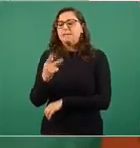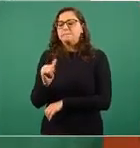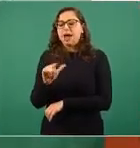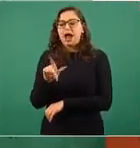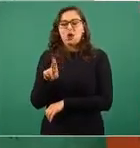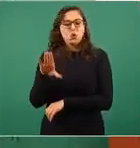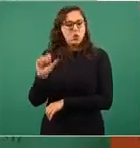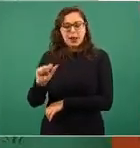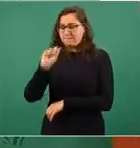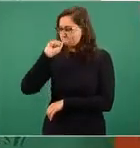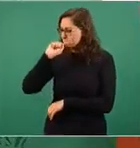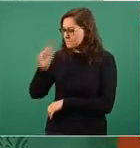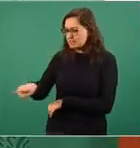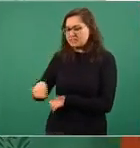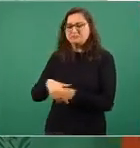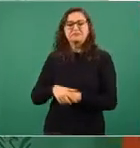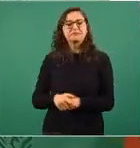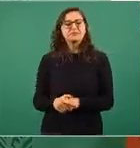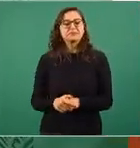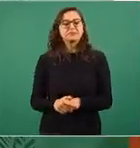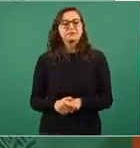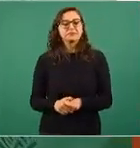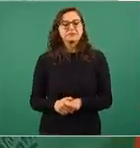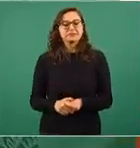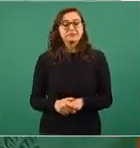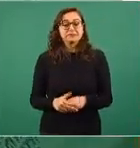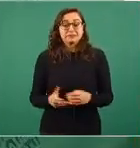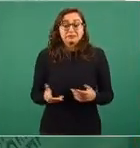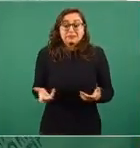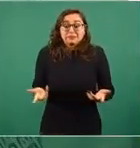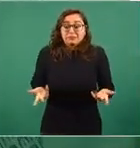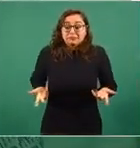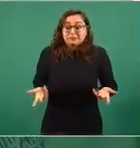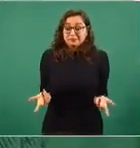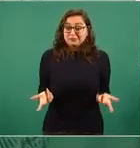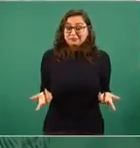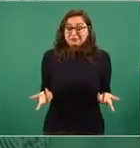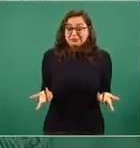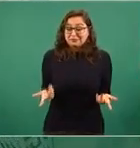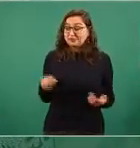mismo mecanismo. ¿Quiénes son esos empresarios?